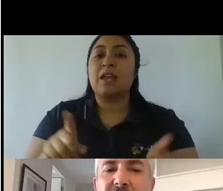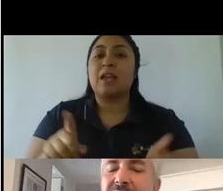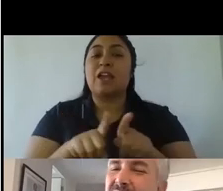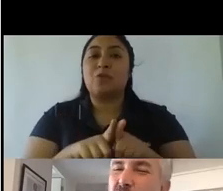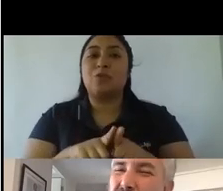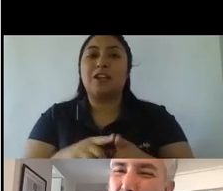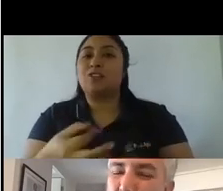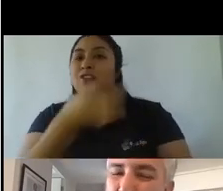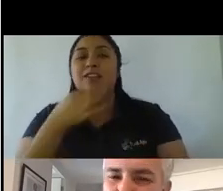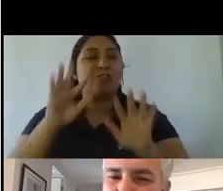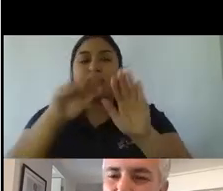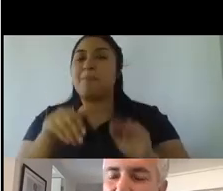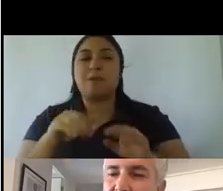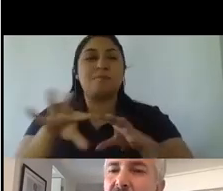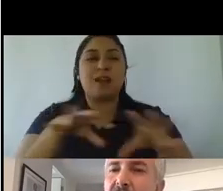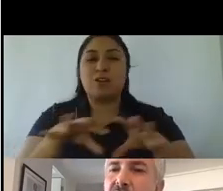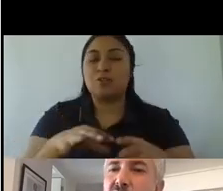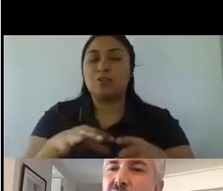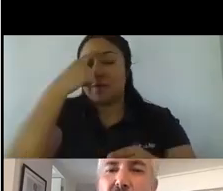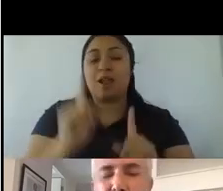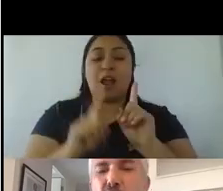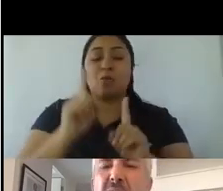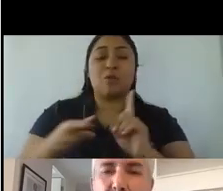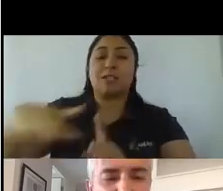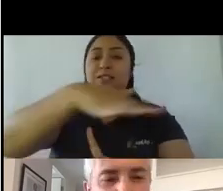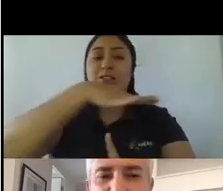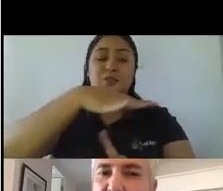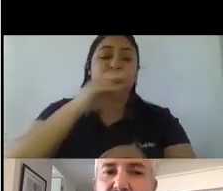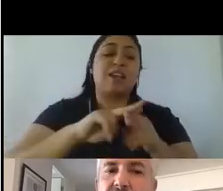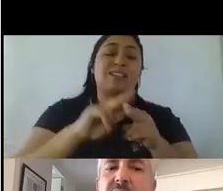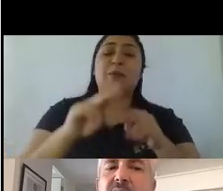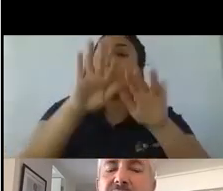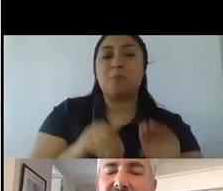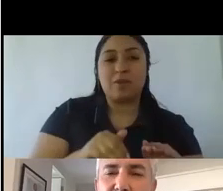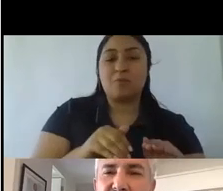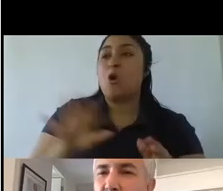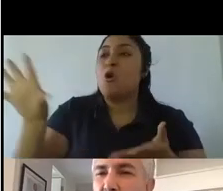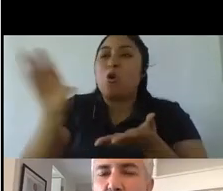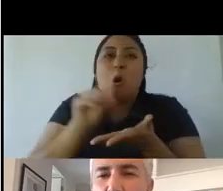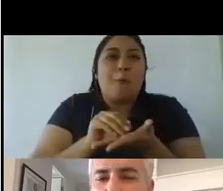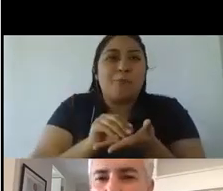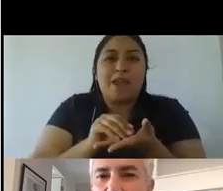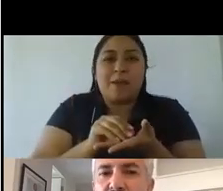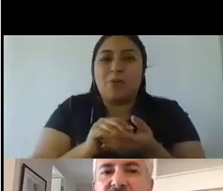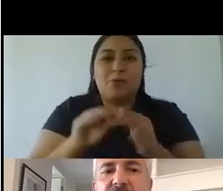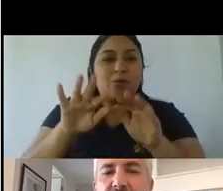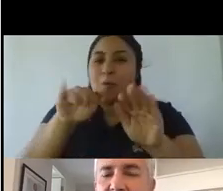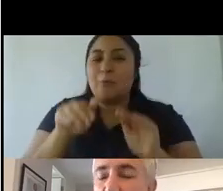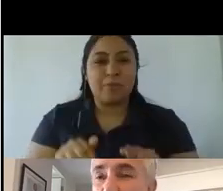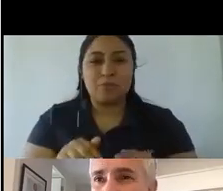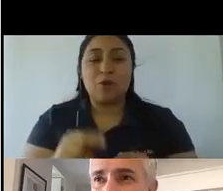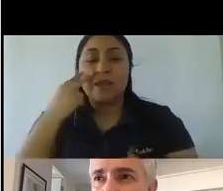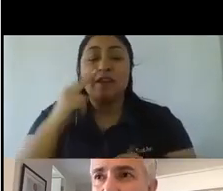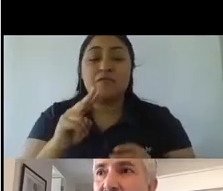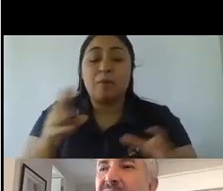categorías y estamos haciendo un poco lo mismo nos copiamos recursivamente y lo que vemos es un conjunto de mensajes